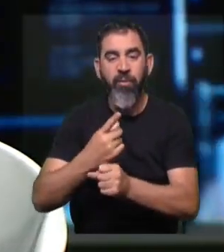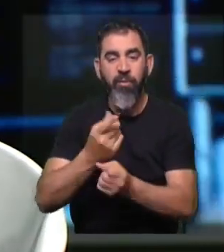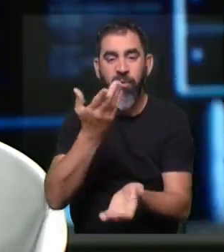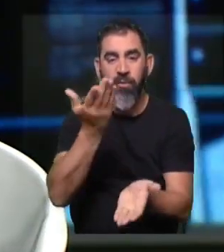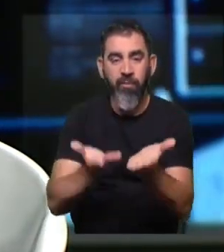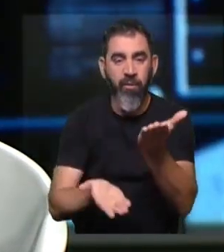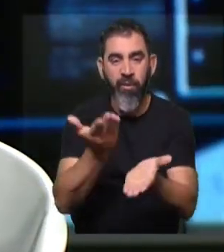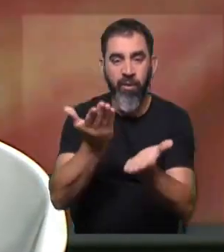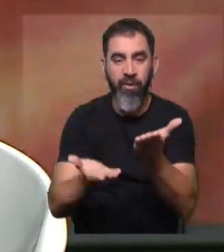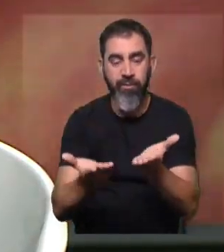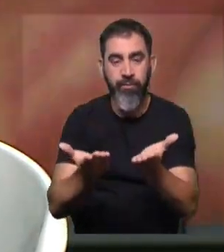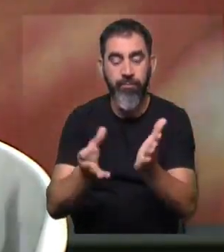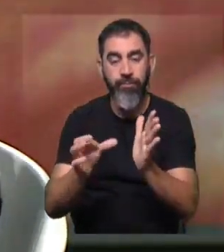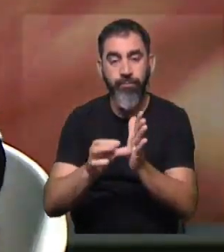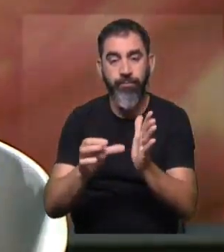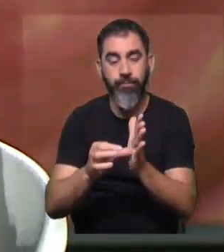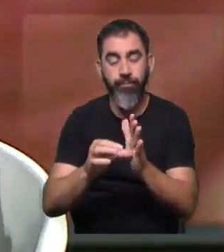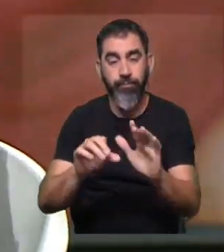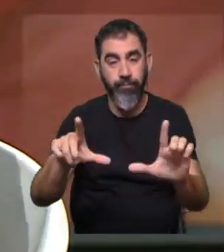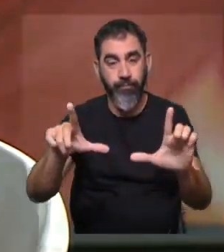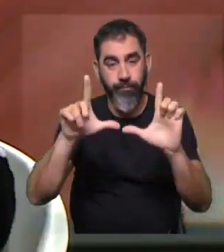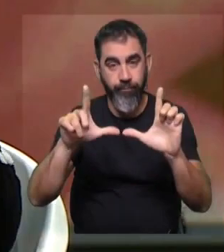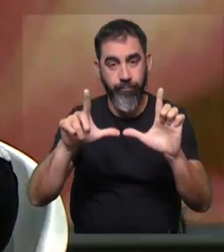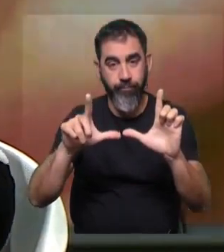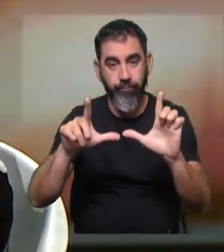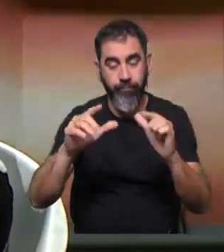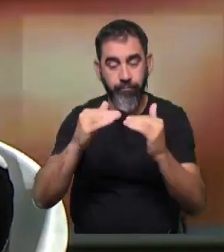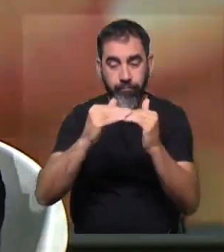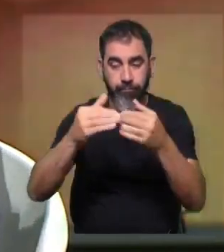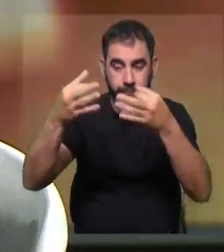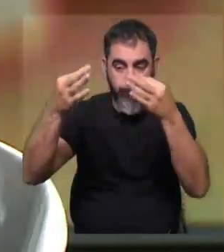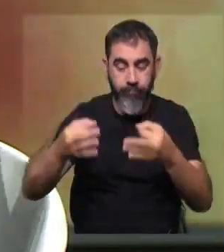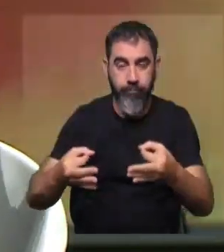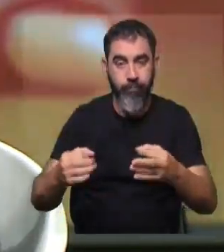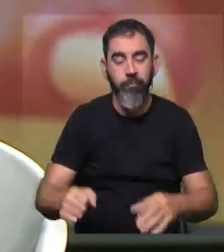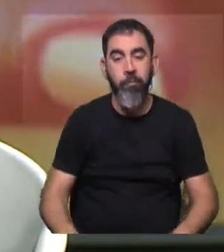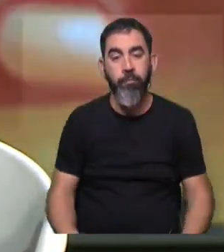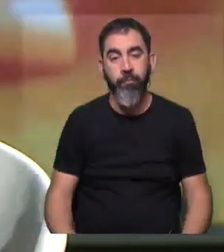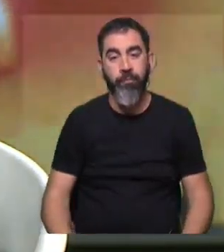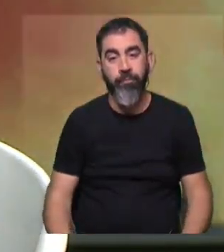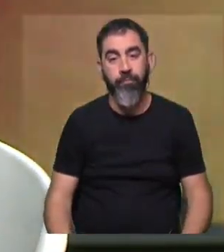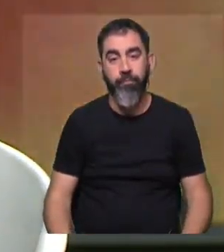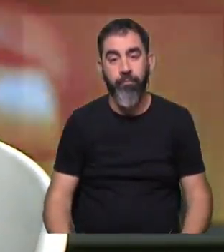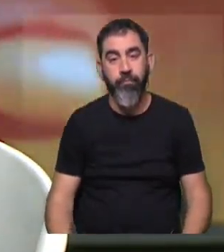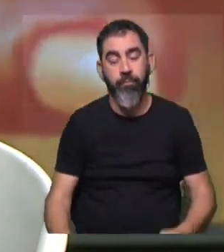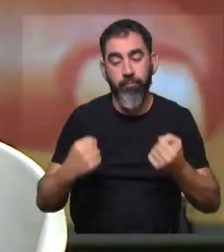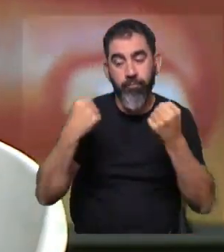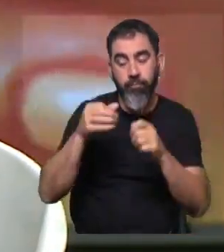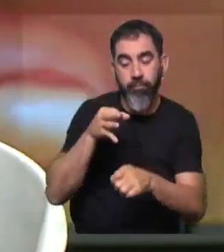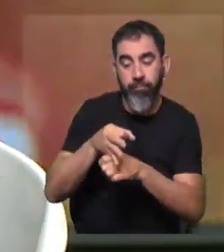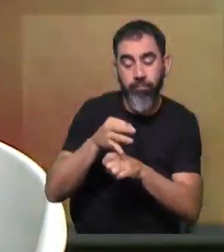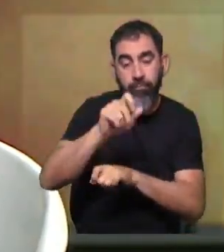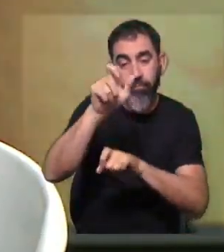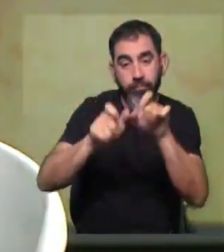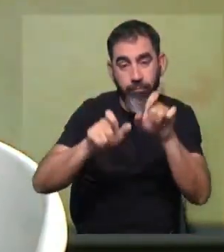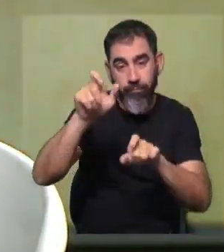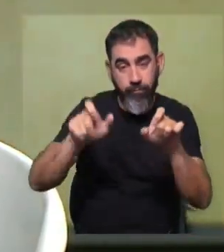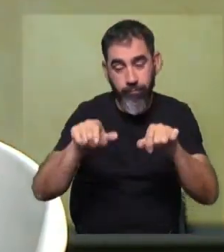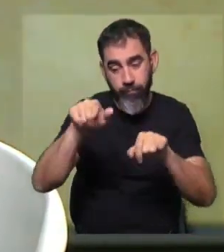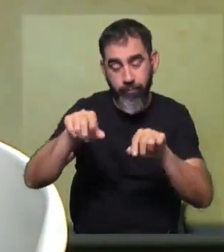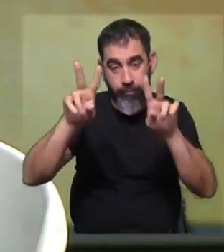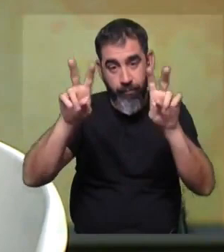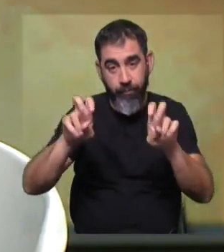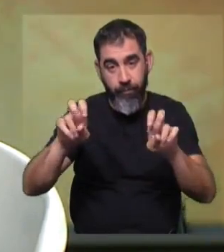evaluación de todo el sistema de imagen para tener las condiciones de base. Vamos a entrenar al personal para que tome imágenes de ese